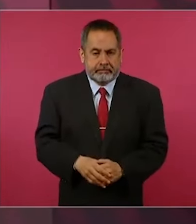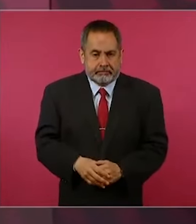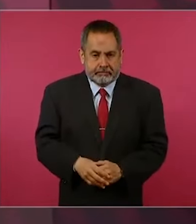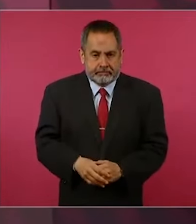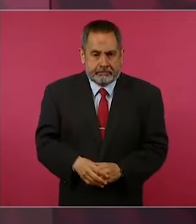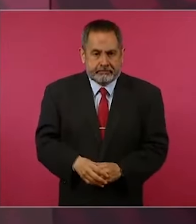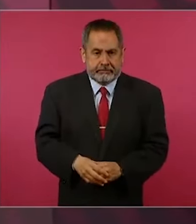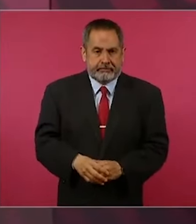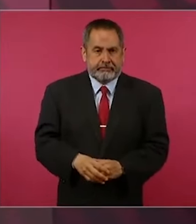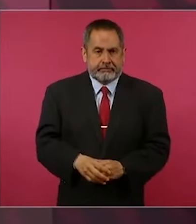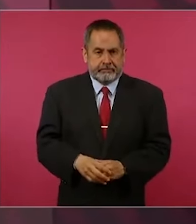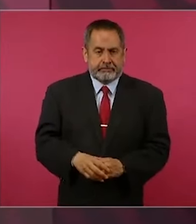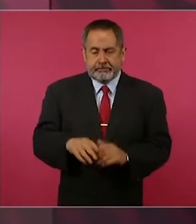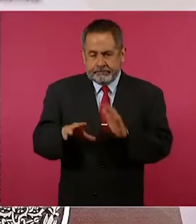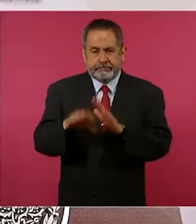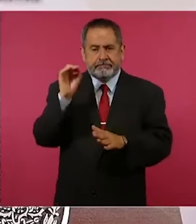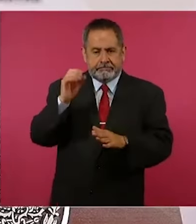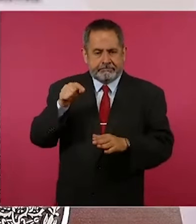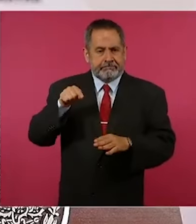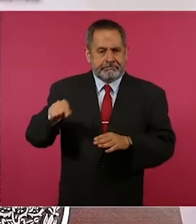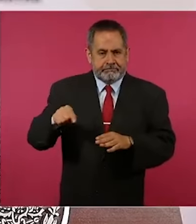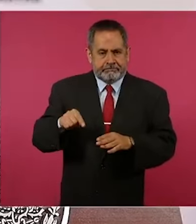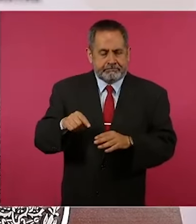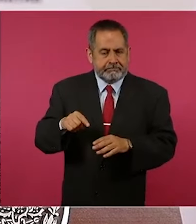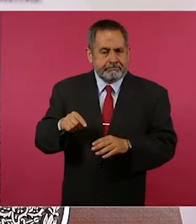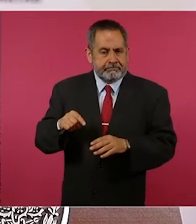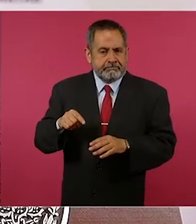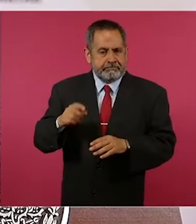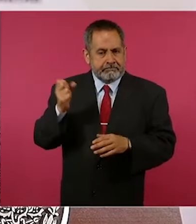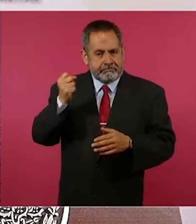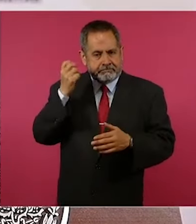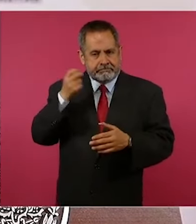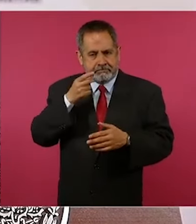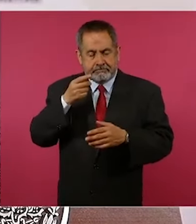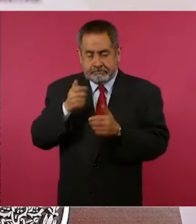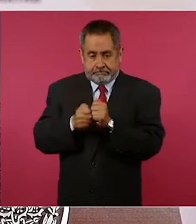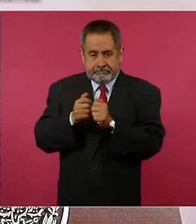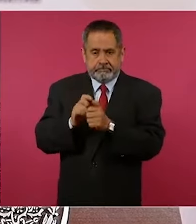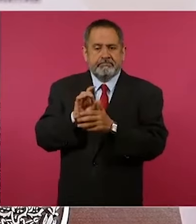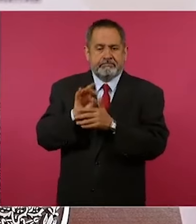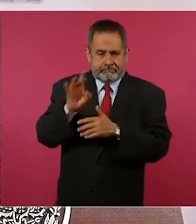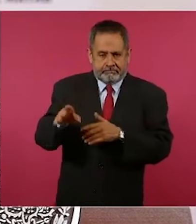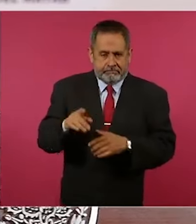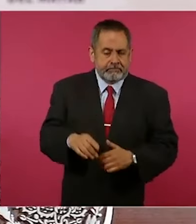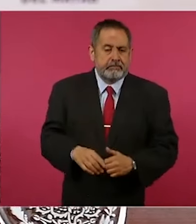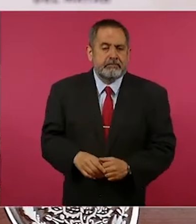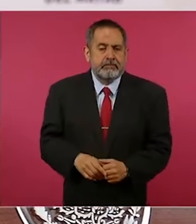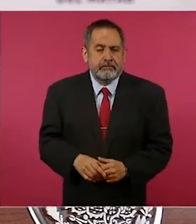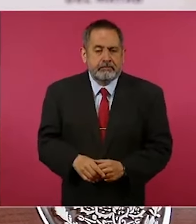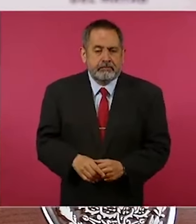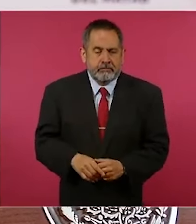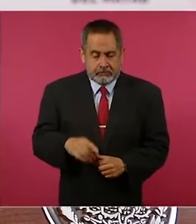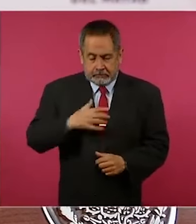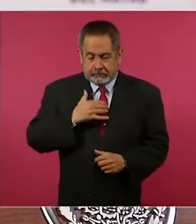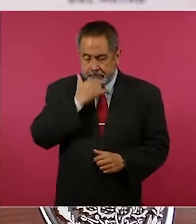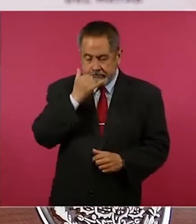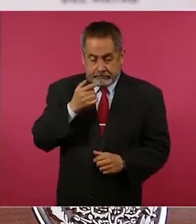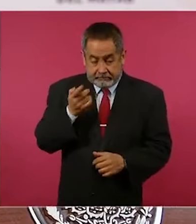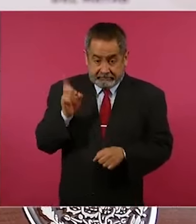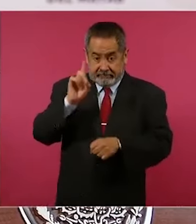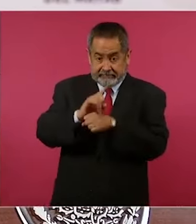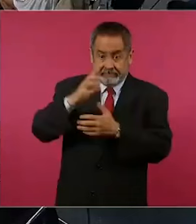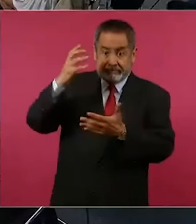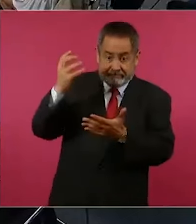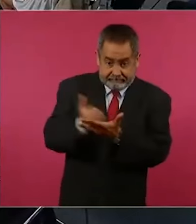Y ya lo encontramos, porque yo me equivoqué, porque